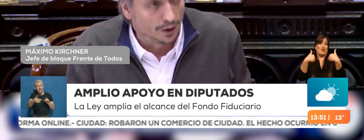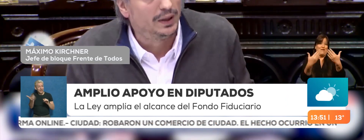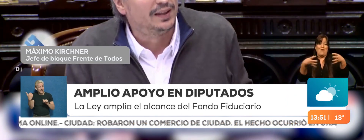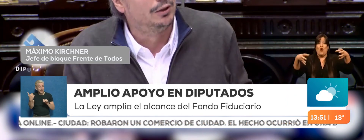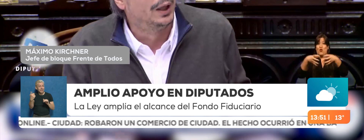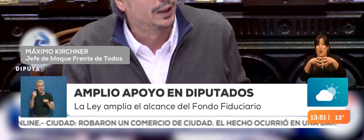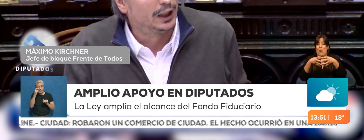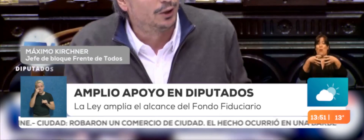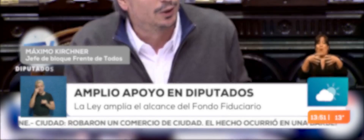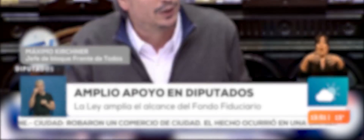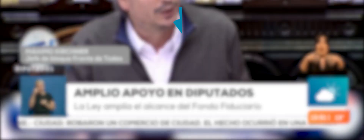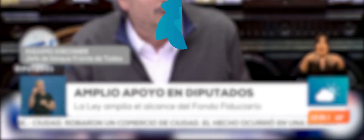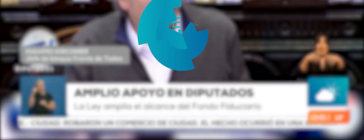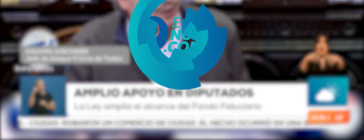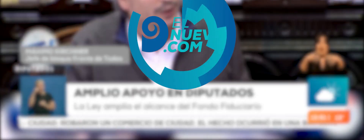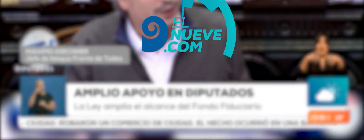octubre del 2019.